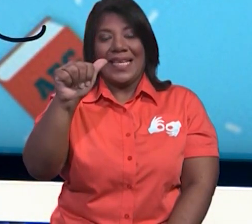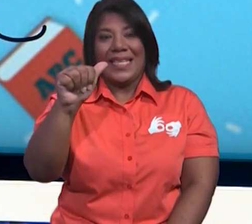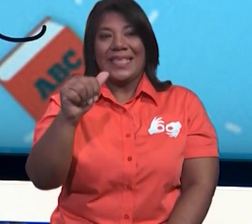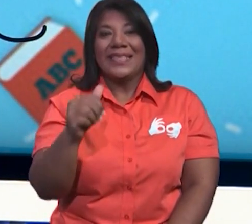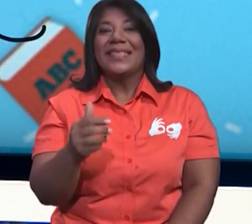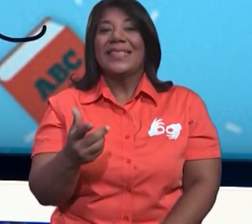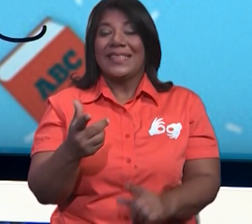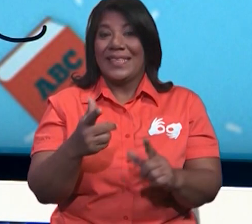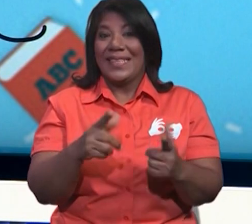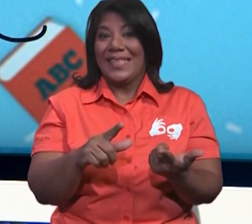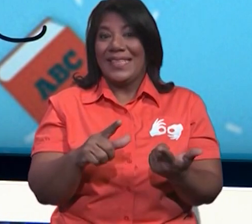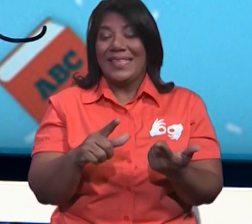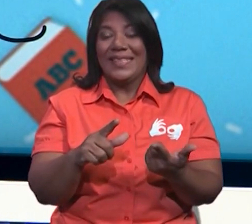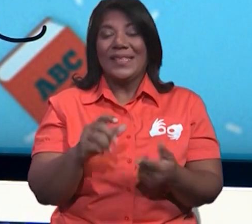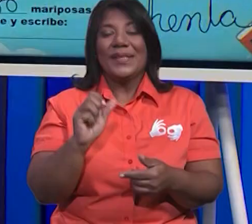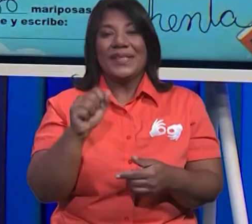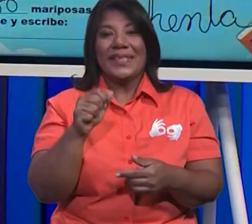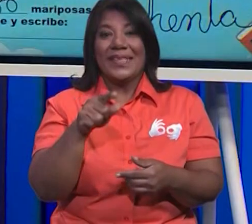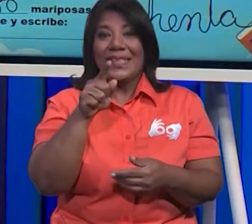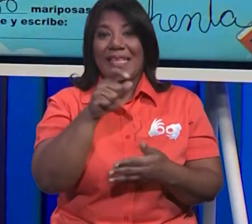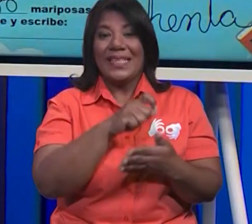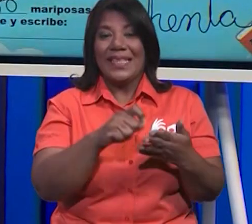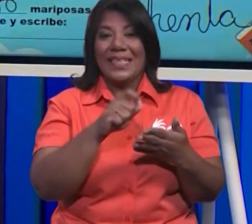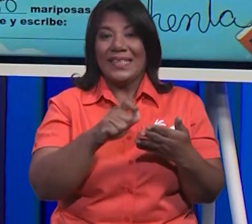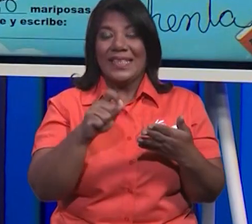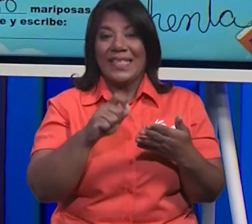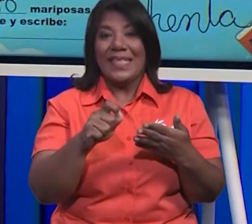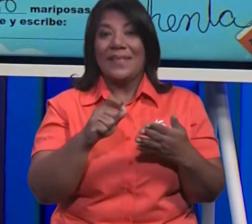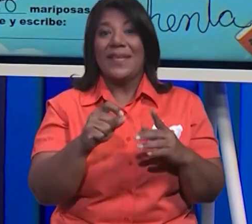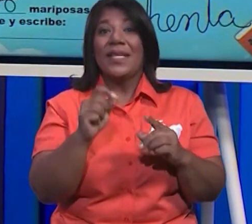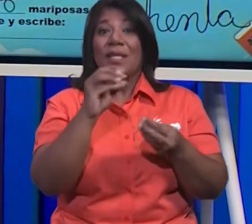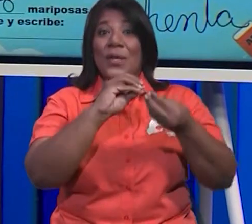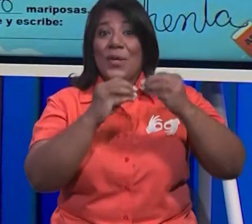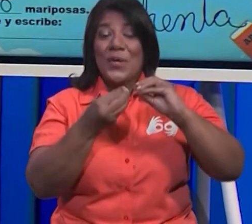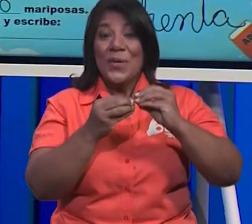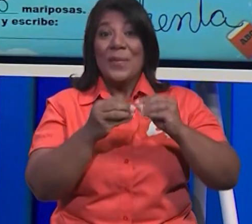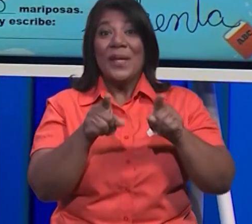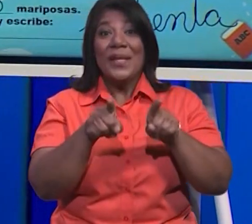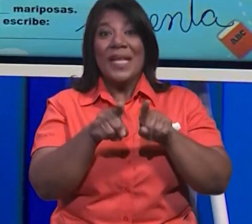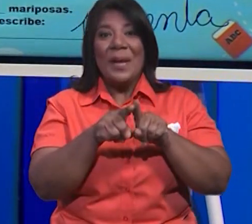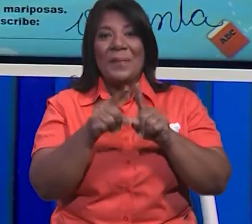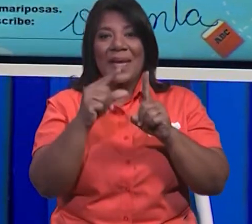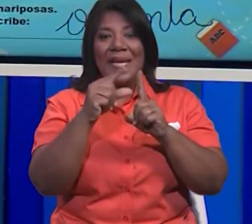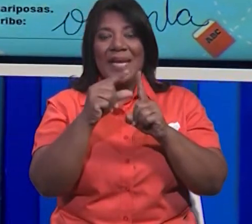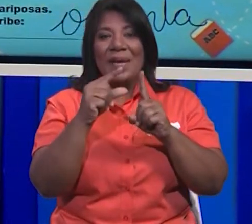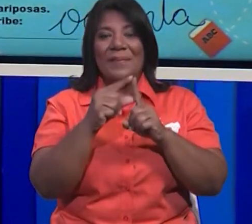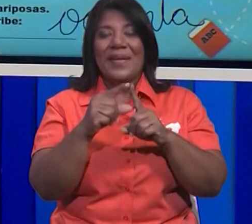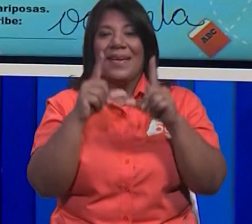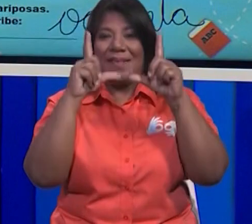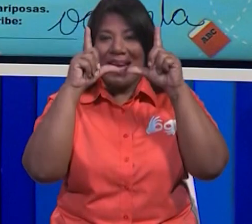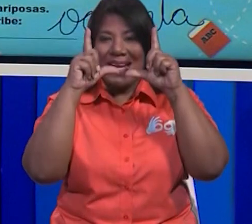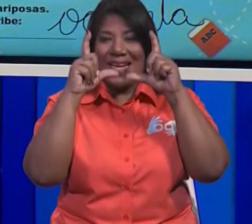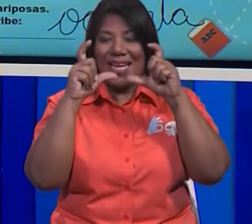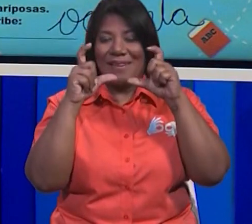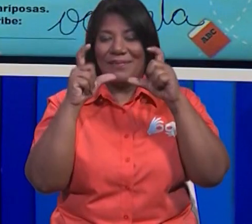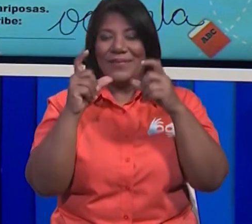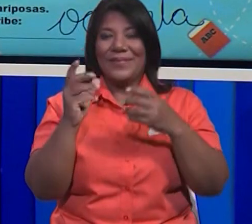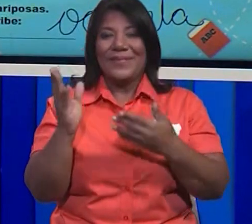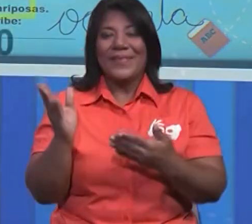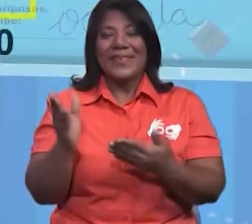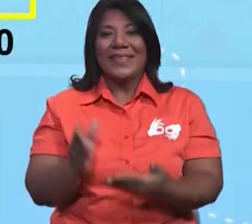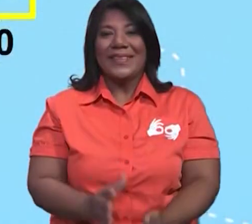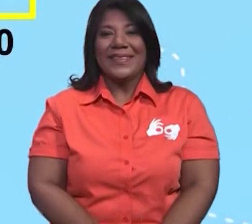Ya estamos, mira, escribiendo números y escribiendo la palabra. Excelente. Tómale la fotito y sigamos